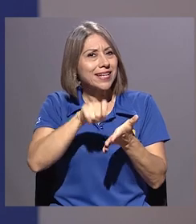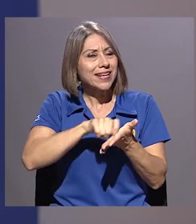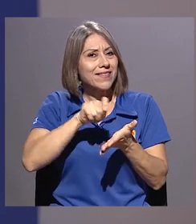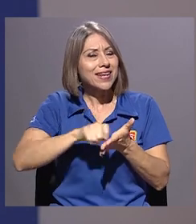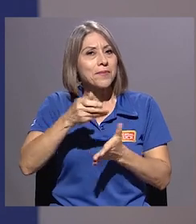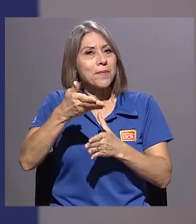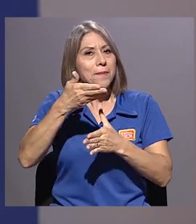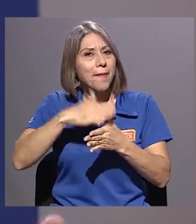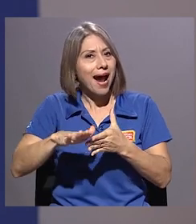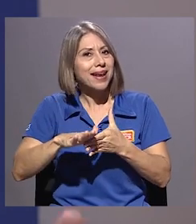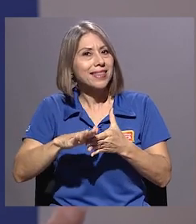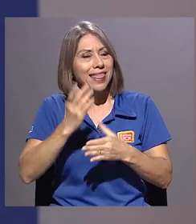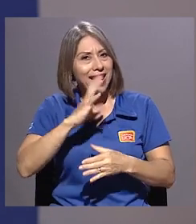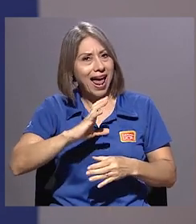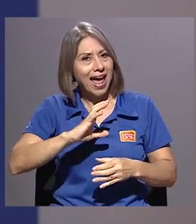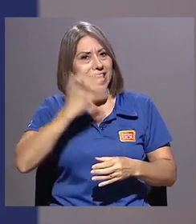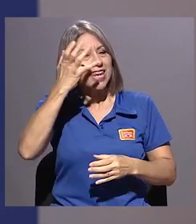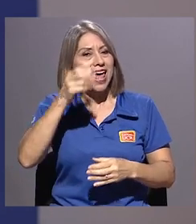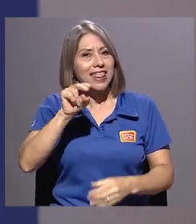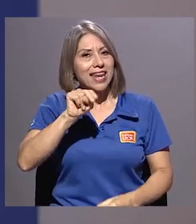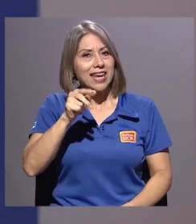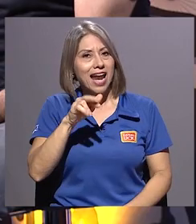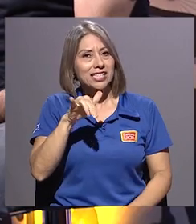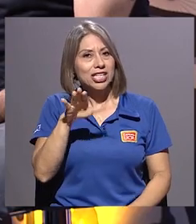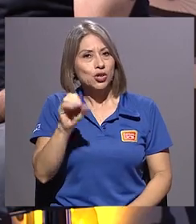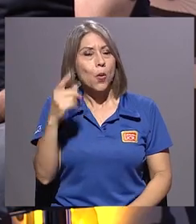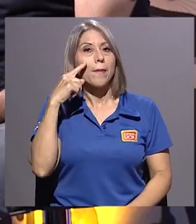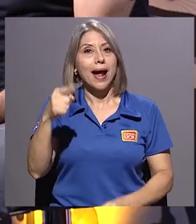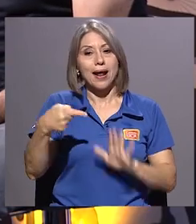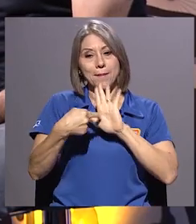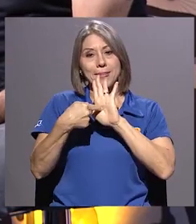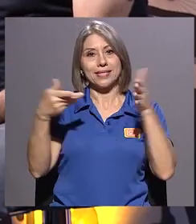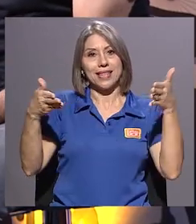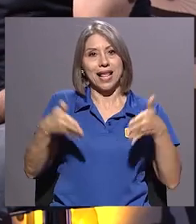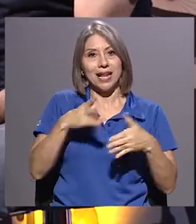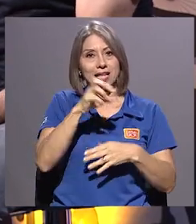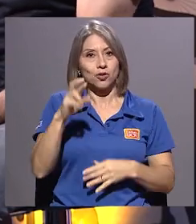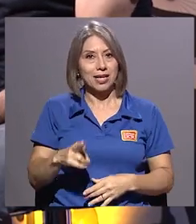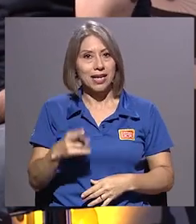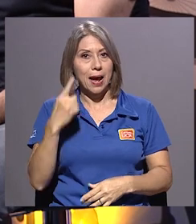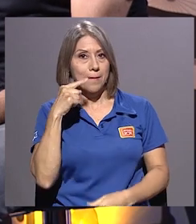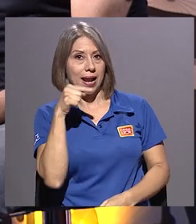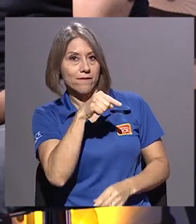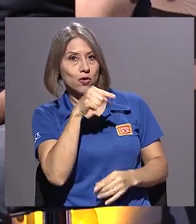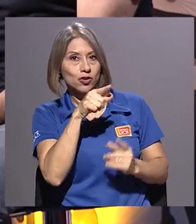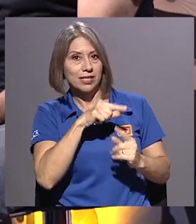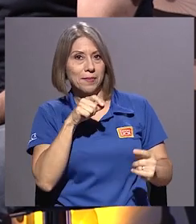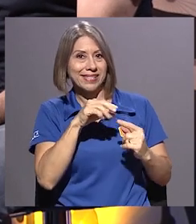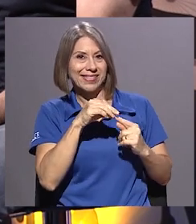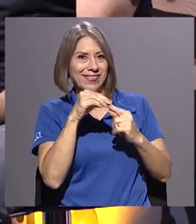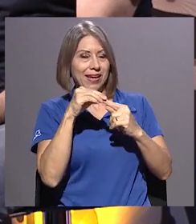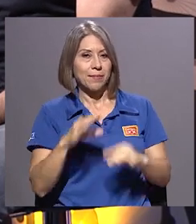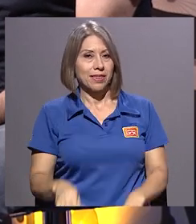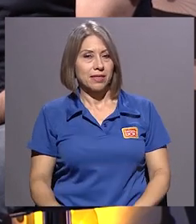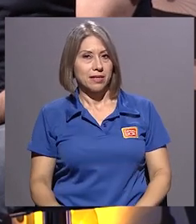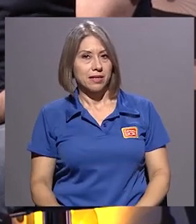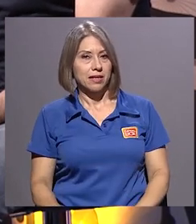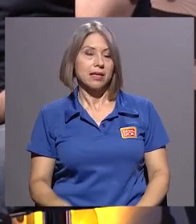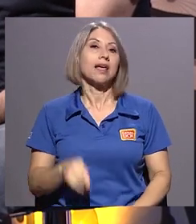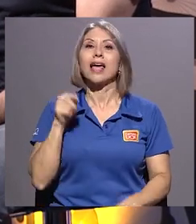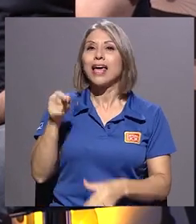La ira de Narciso para la escena en Costa Rica, para voces específicamente. Eso es parte de este